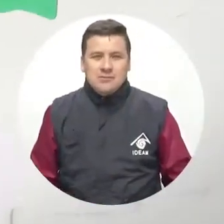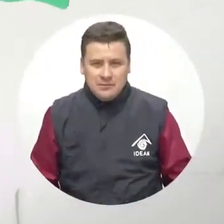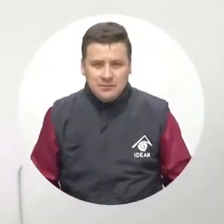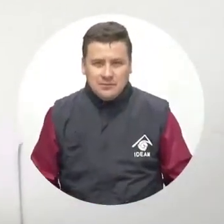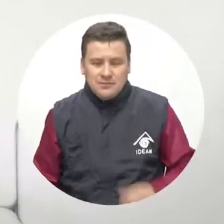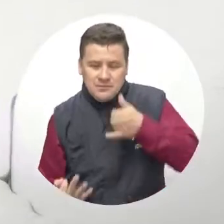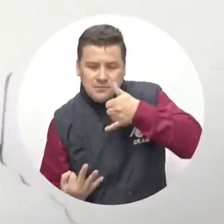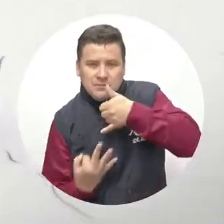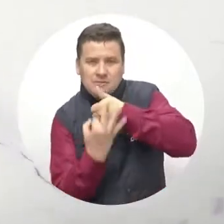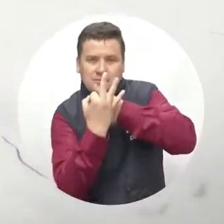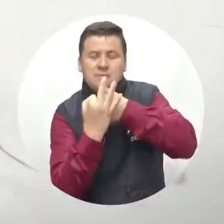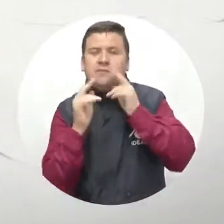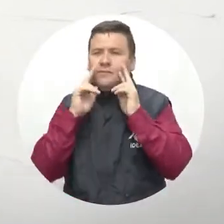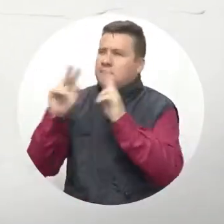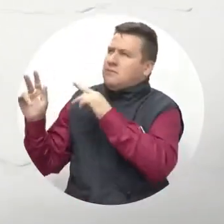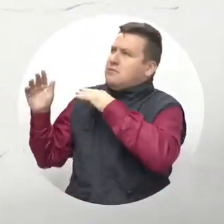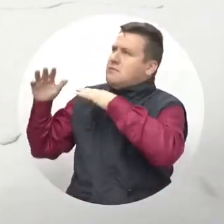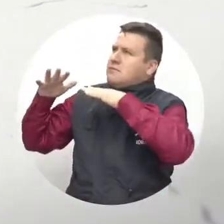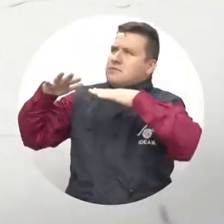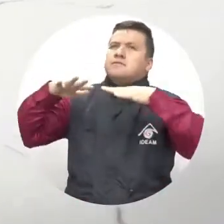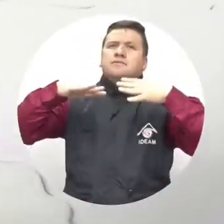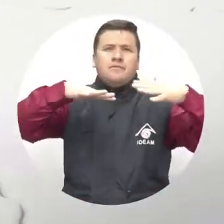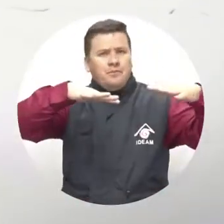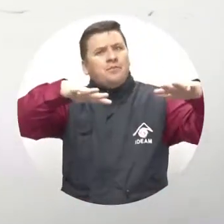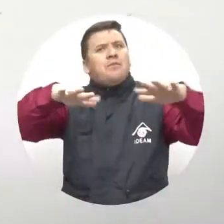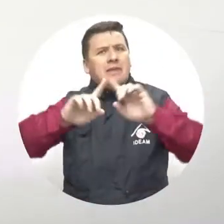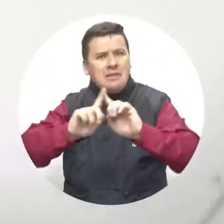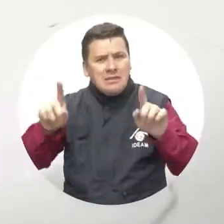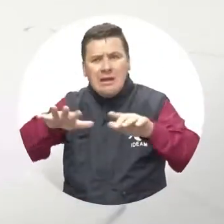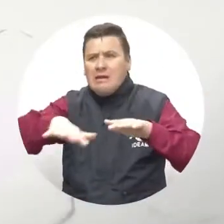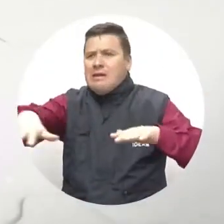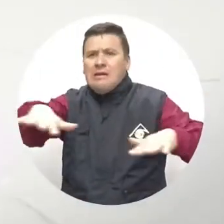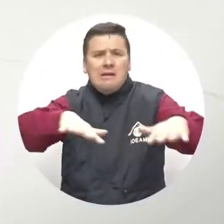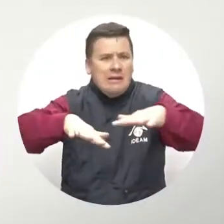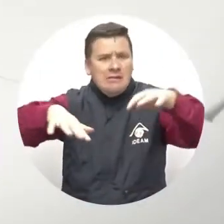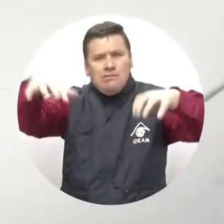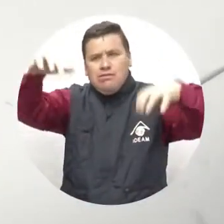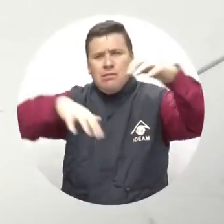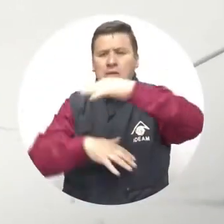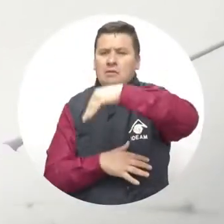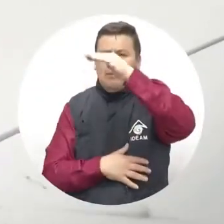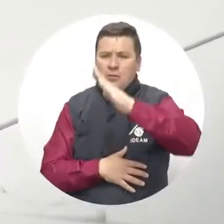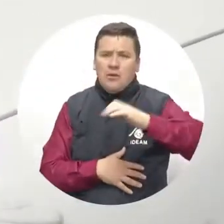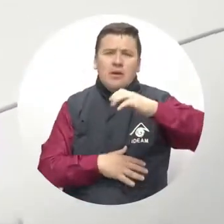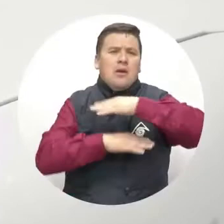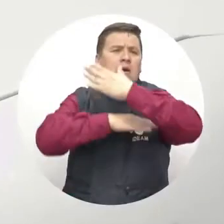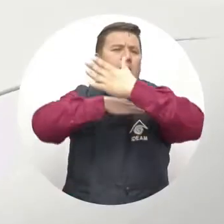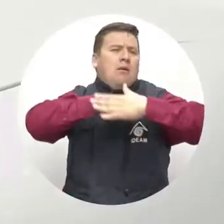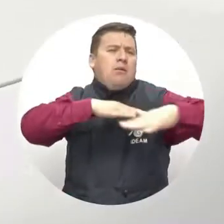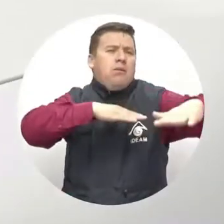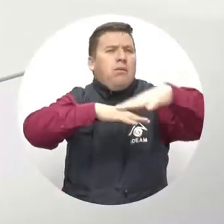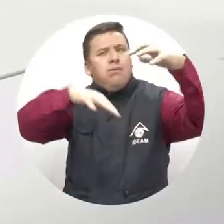La zona andina presentará también condiciones lluviosas en diferentes regiones de nuestras montañas y valles.